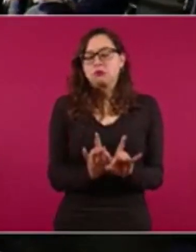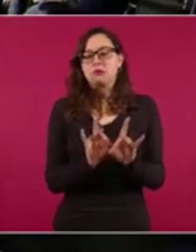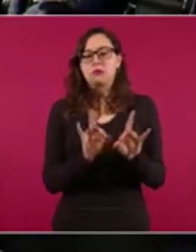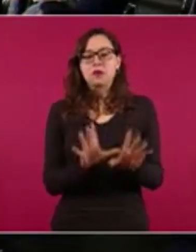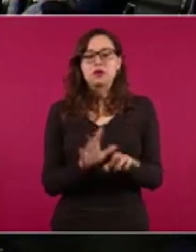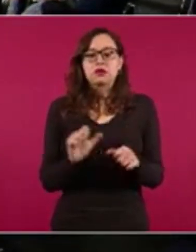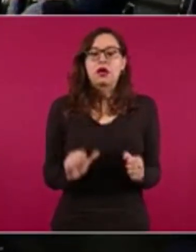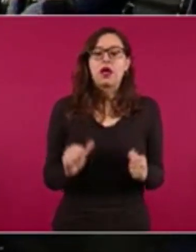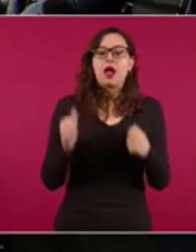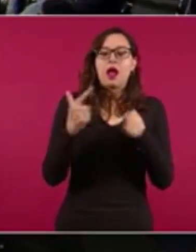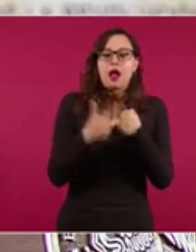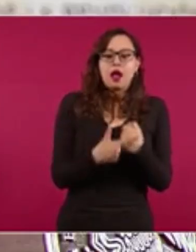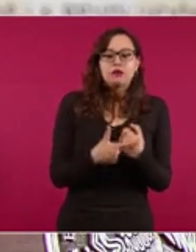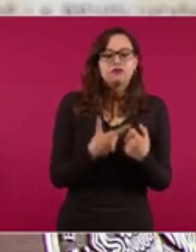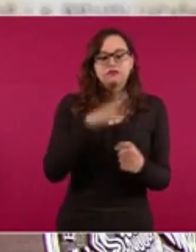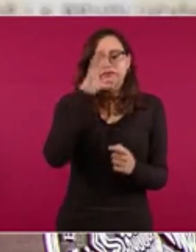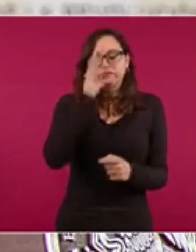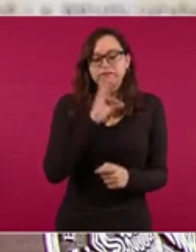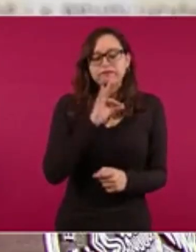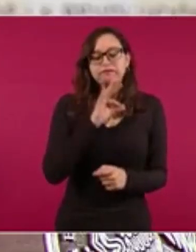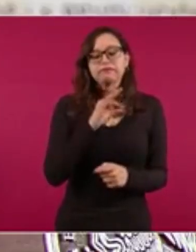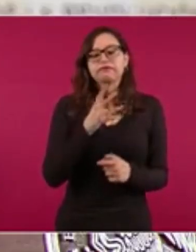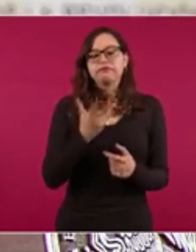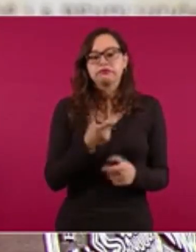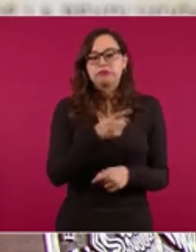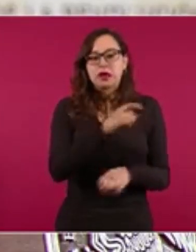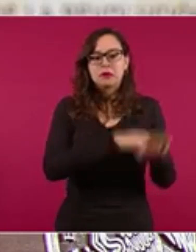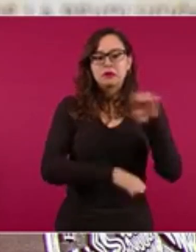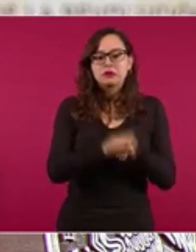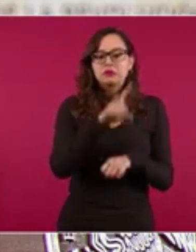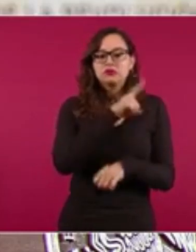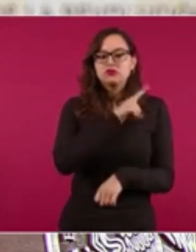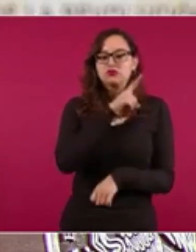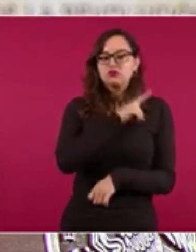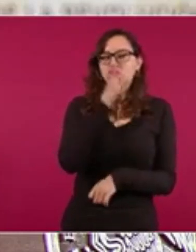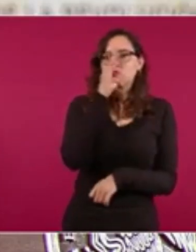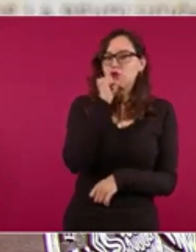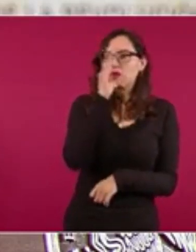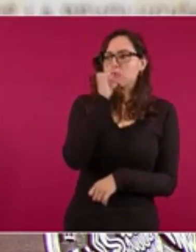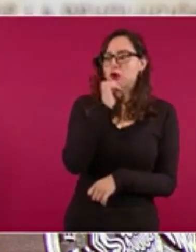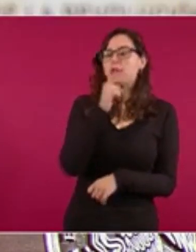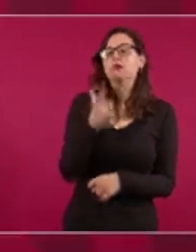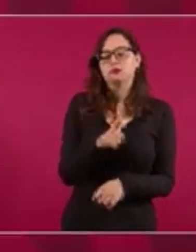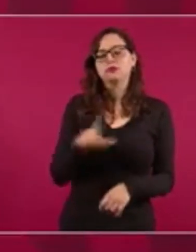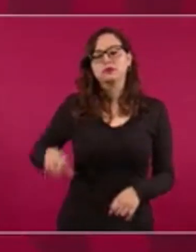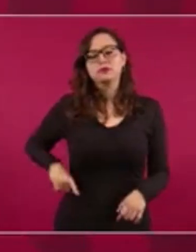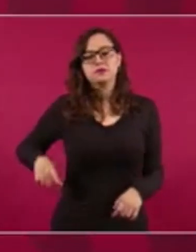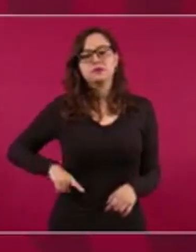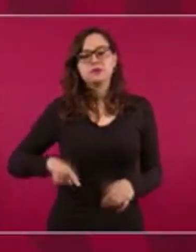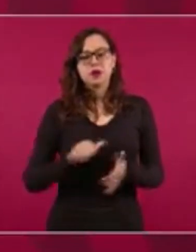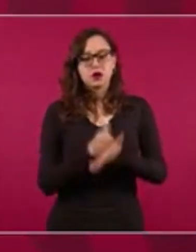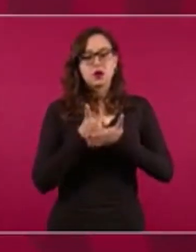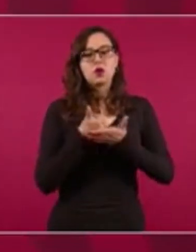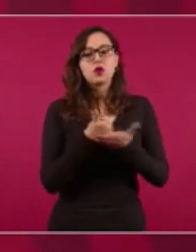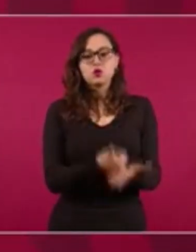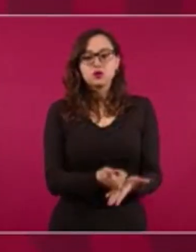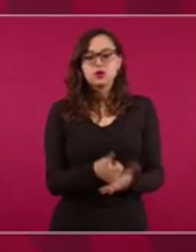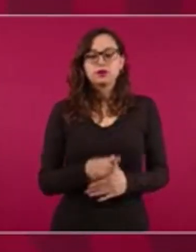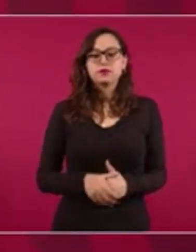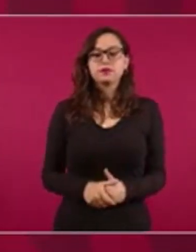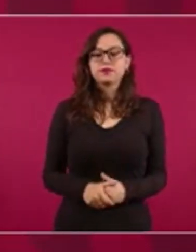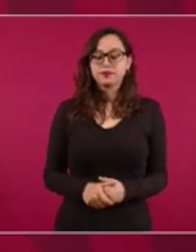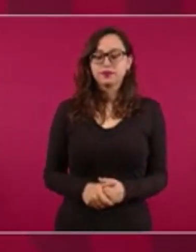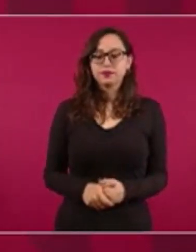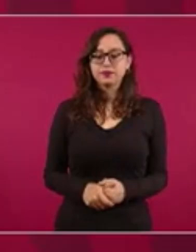factible de superar por la propia empresa y que afecte la oferta de alimentos. El gobierno hará énfasis